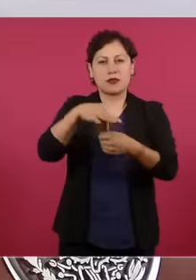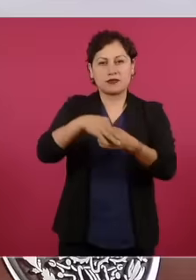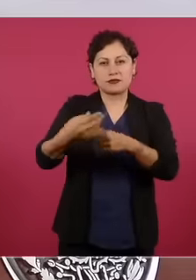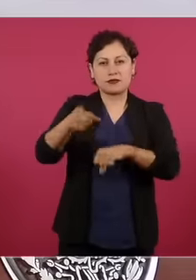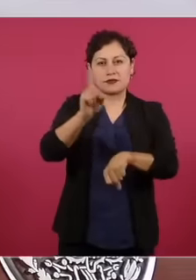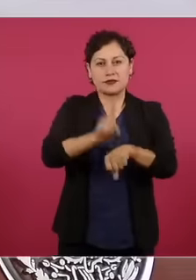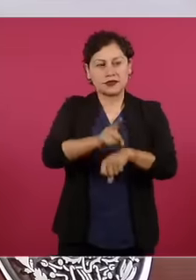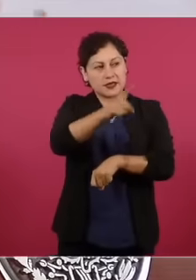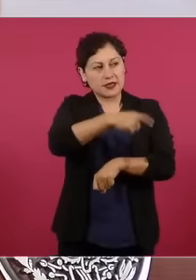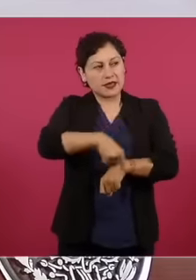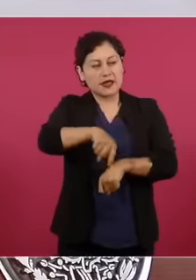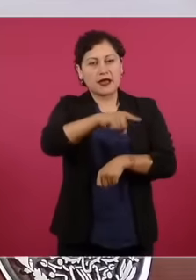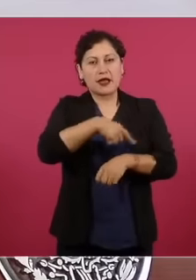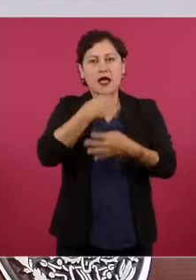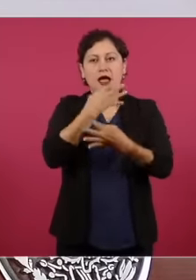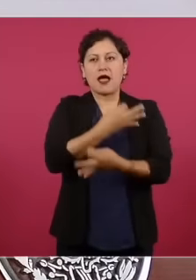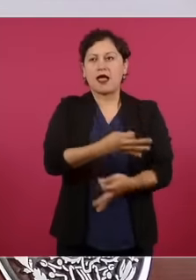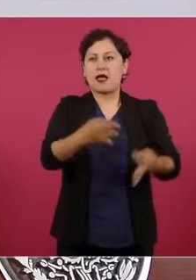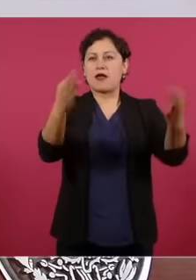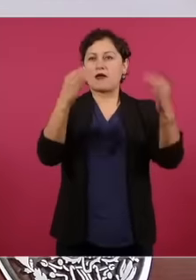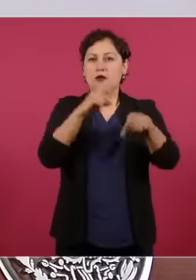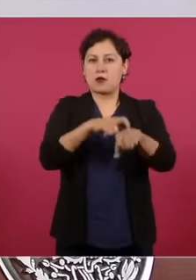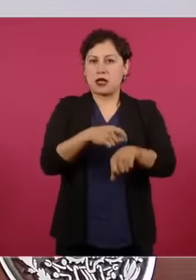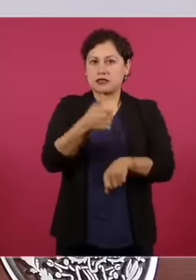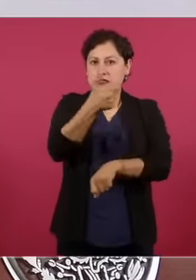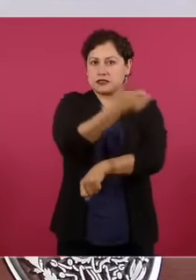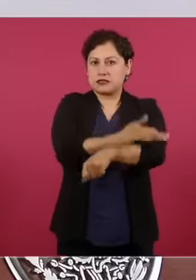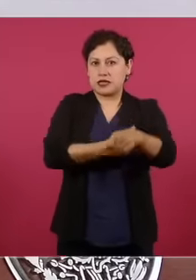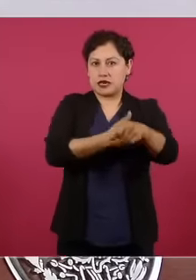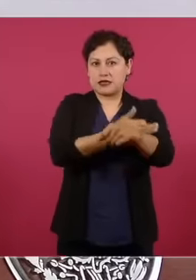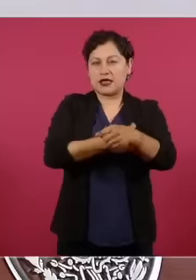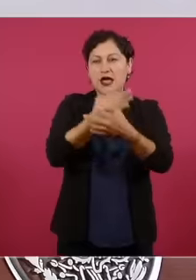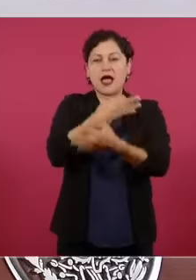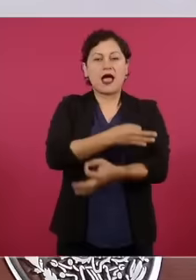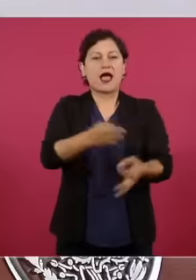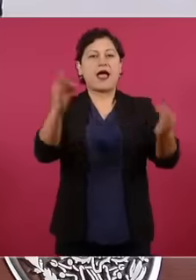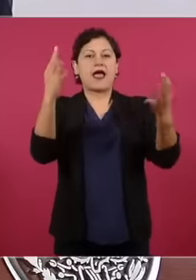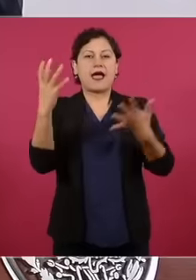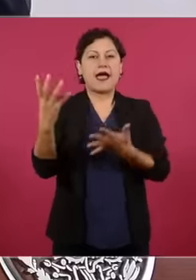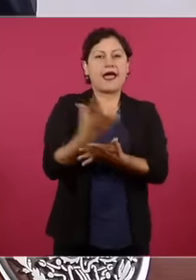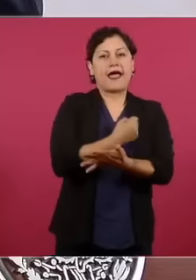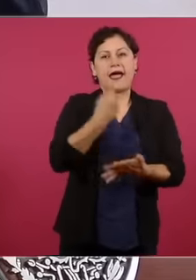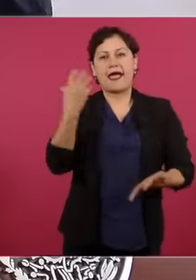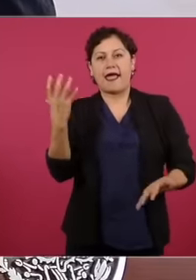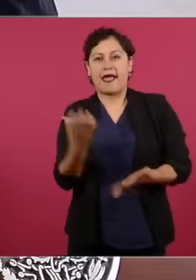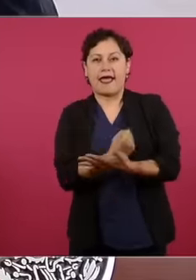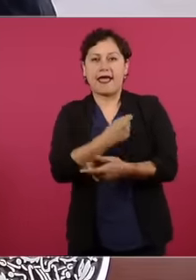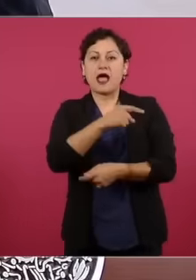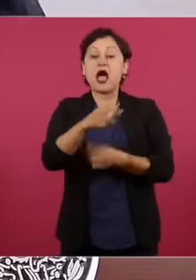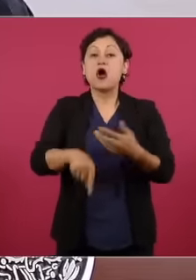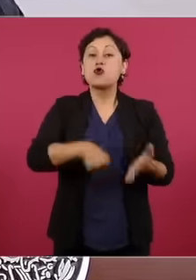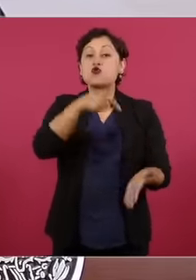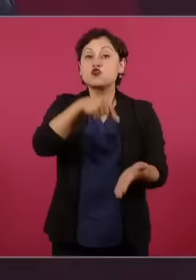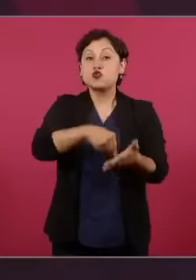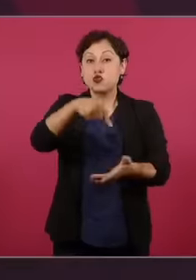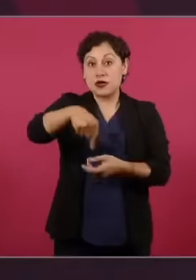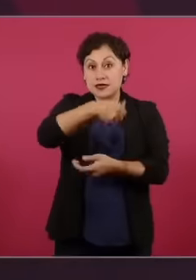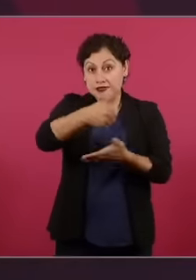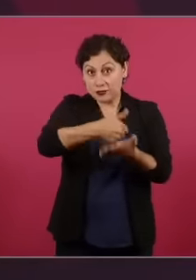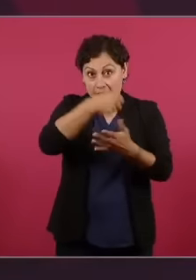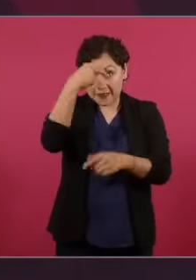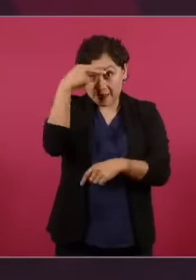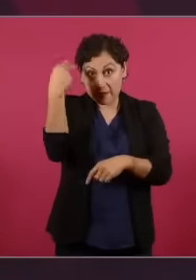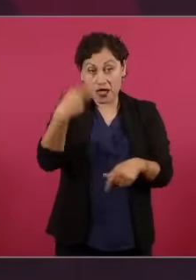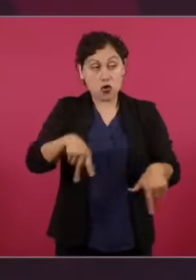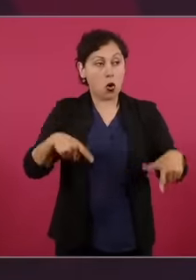y pues a brindar en Las Lomas ¿no? y en Santa Fe y